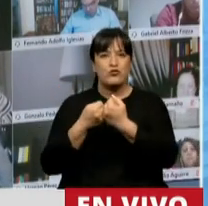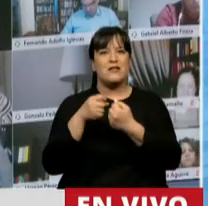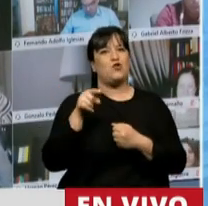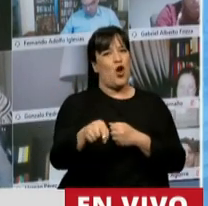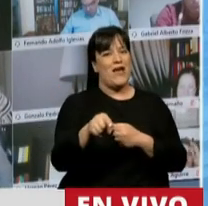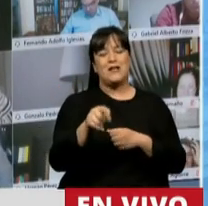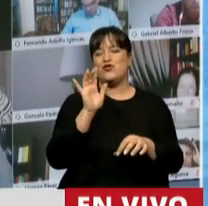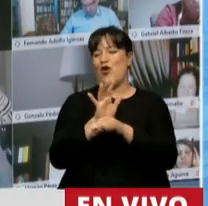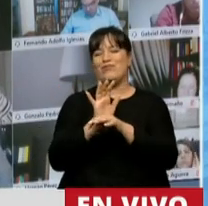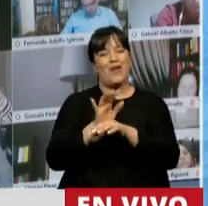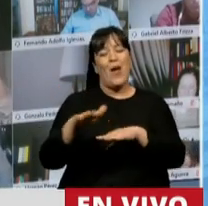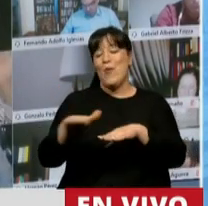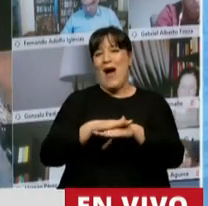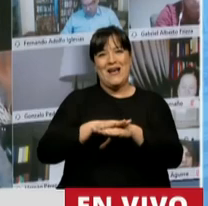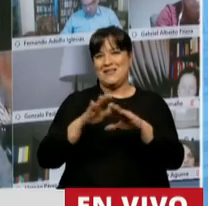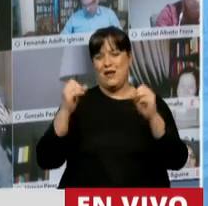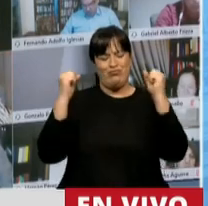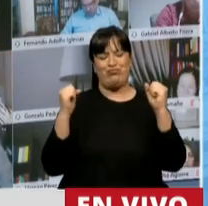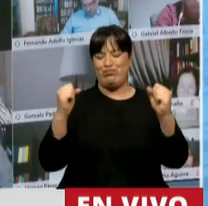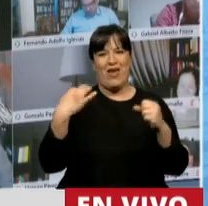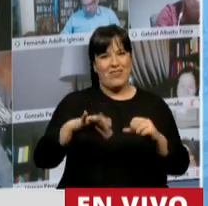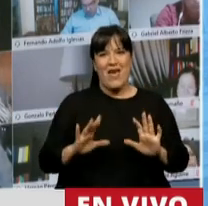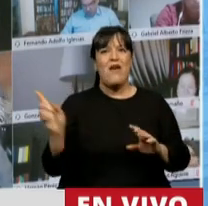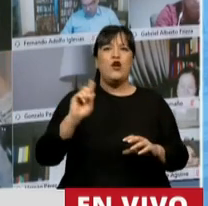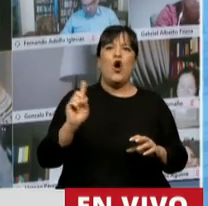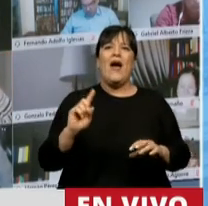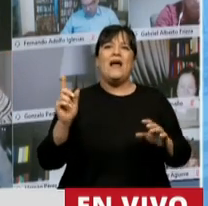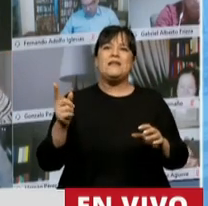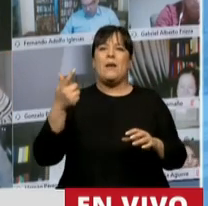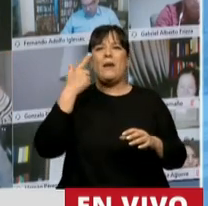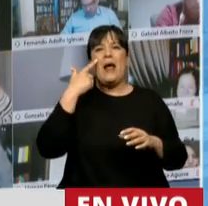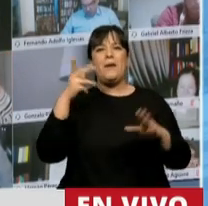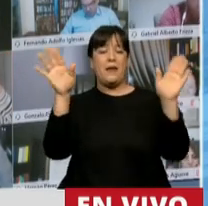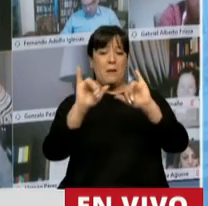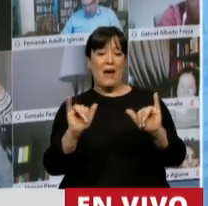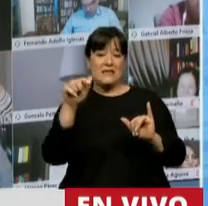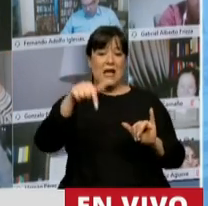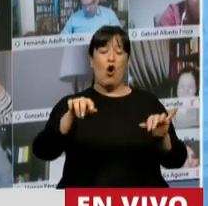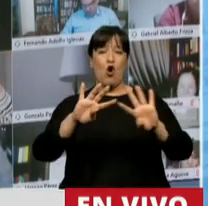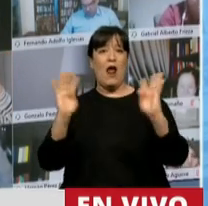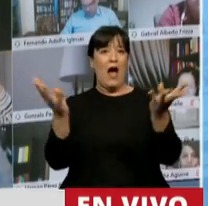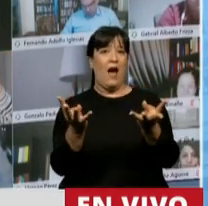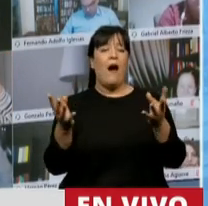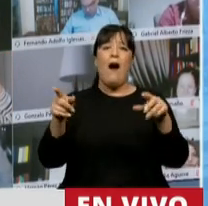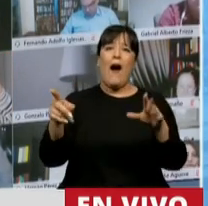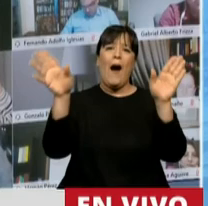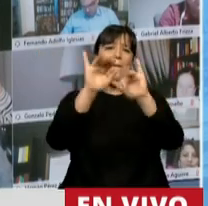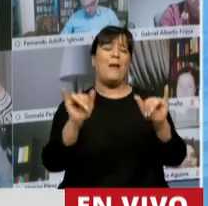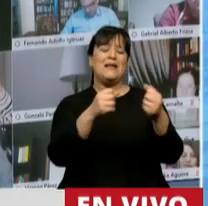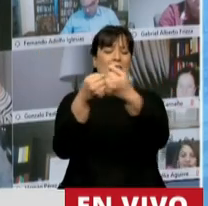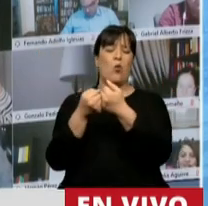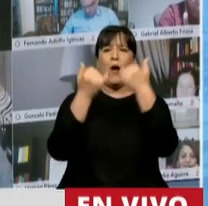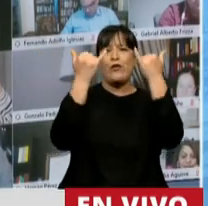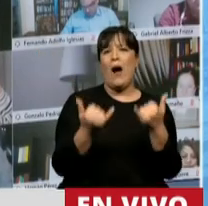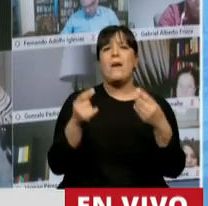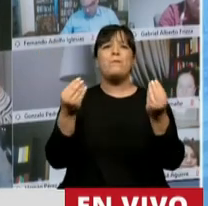sobre la base de una agenda que no sea solamente la de tratar de estar y vivir en esta paz que tenemos en el recinto, porque se logró el consenso, porque los